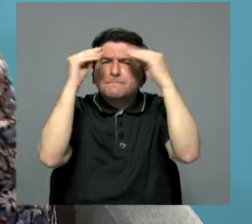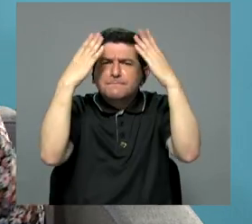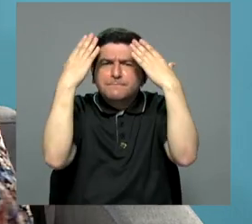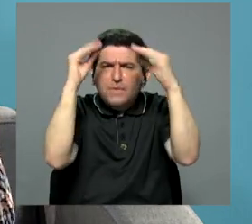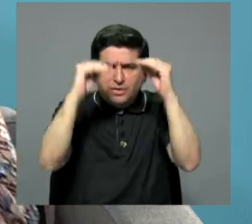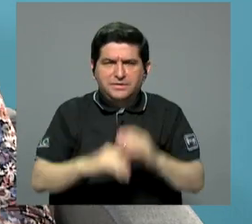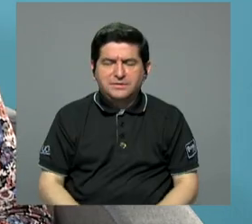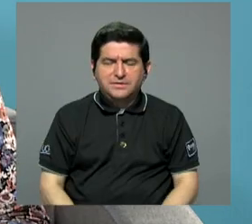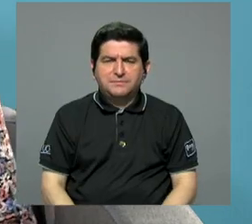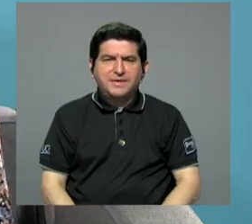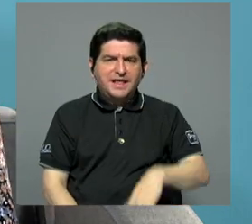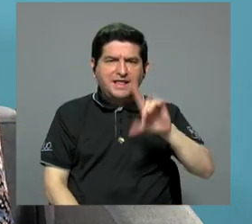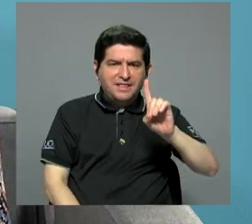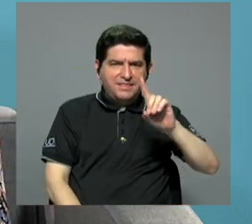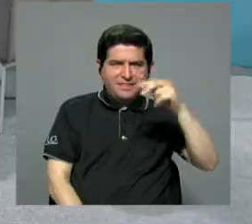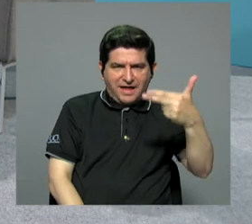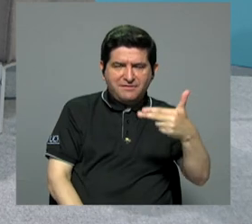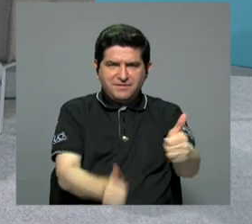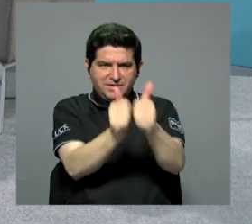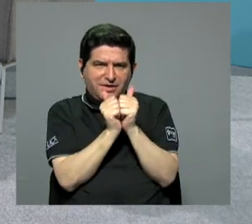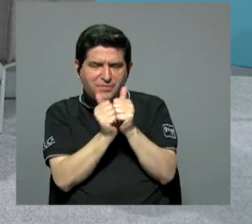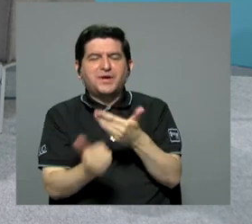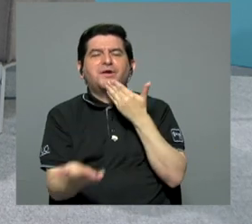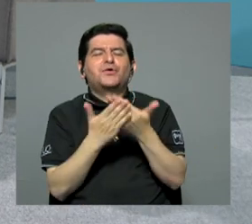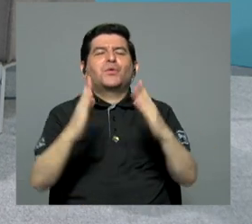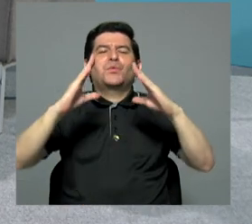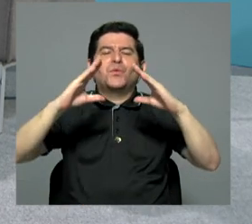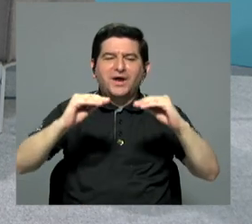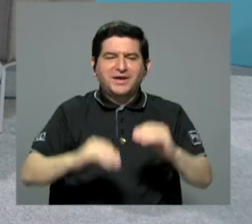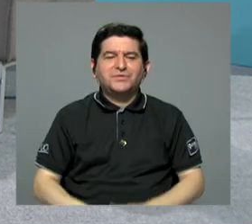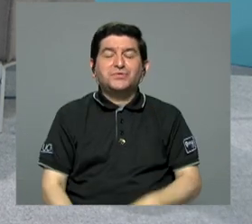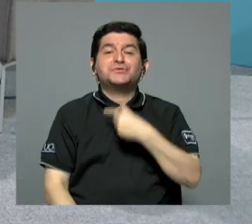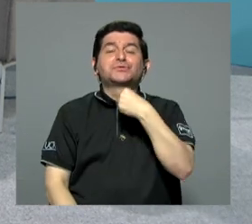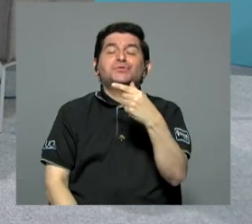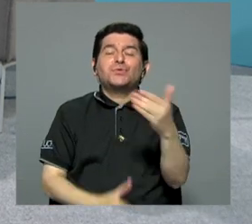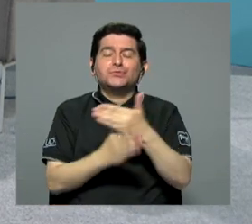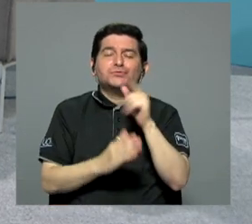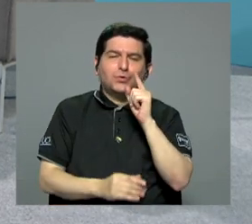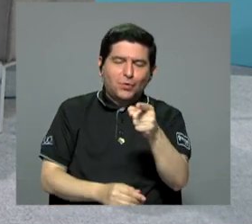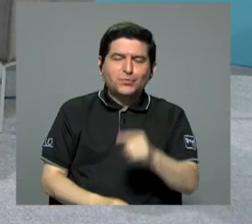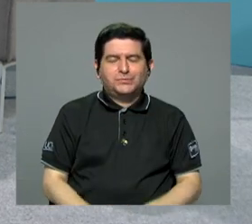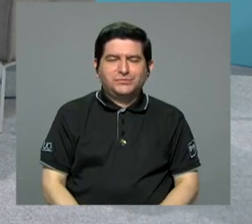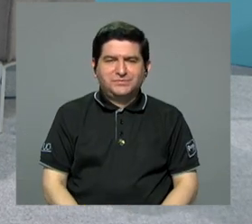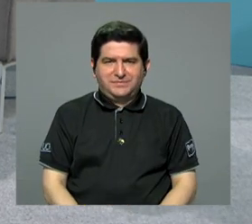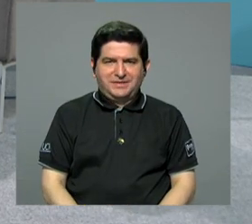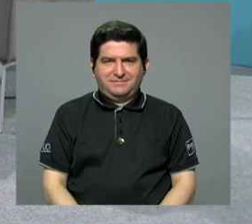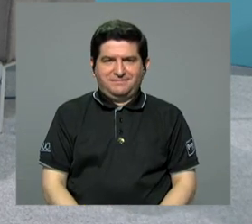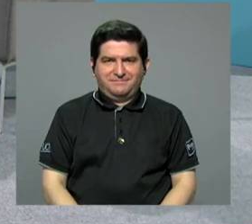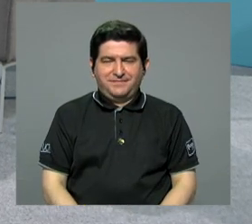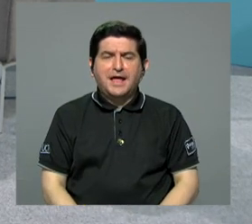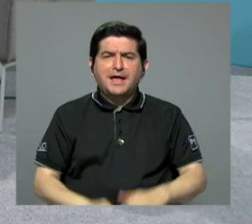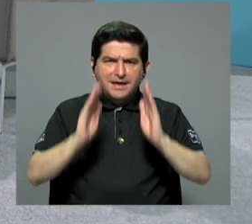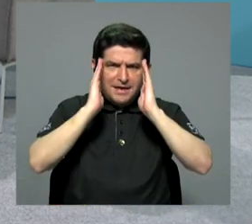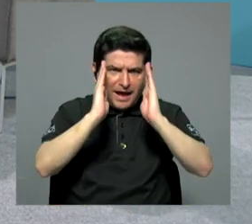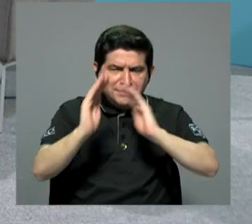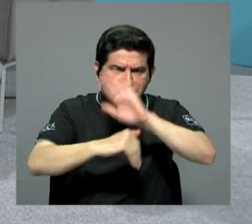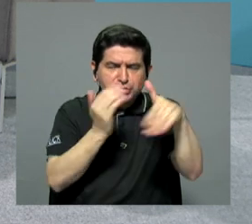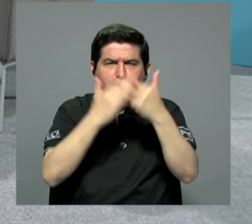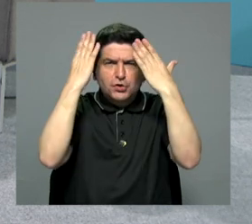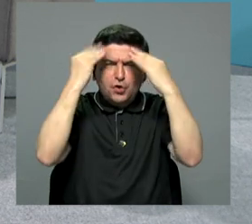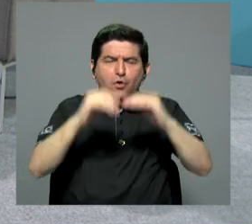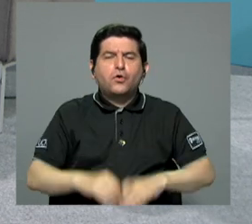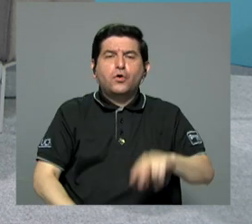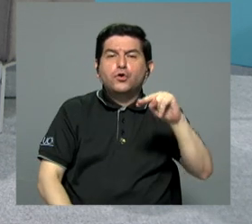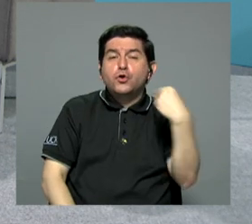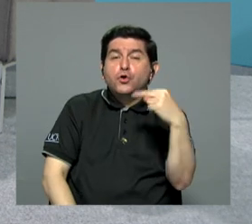y David Chavarría nos acompaña esta noche. Buenas noches, noches y un gusto compartir con vos micrófonos y bueno y escucharte con toda la información,